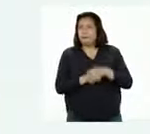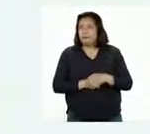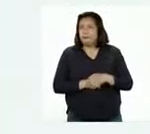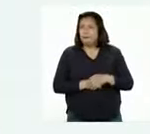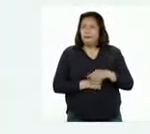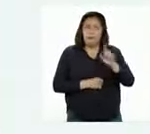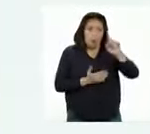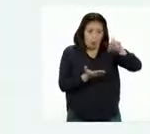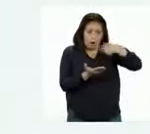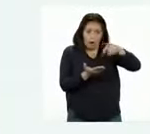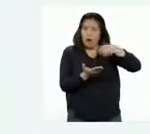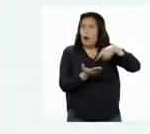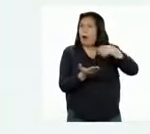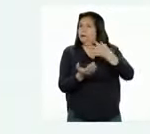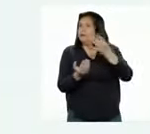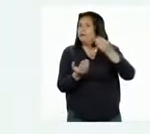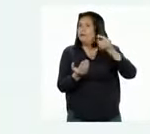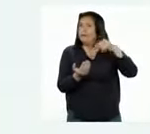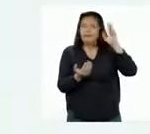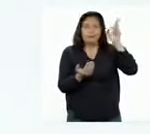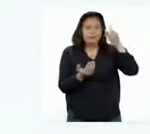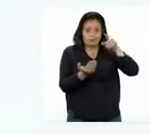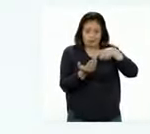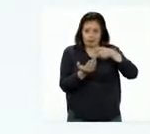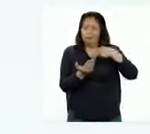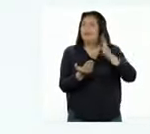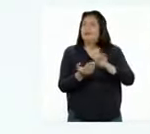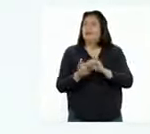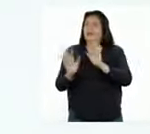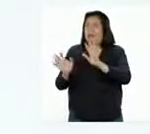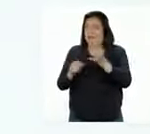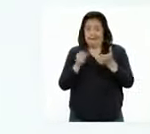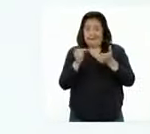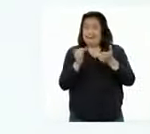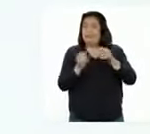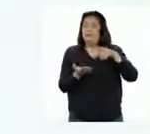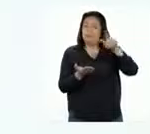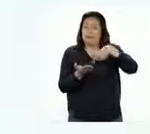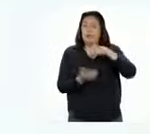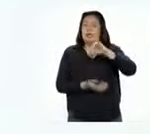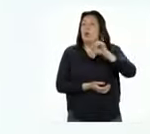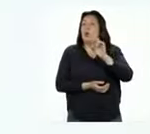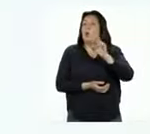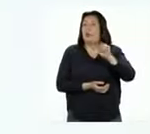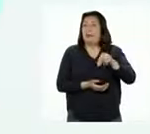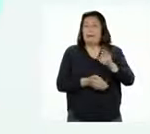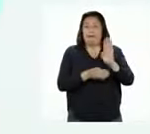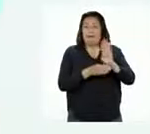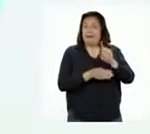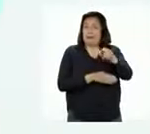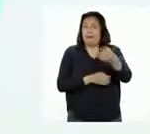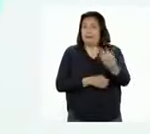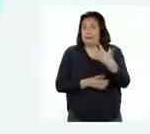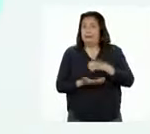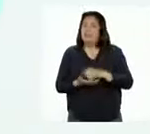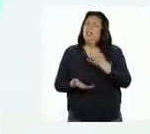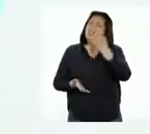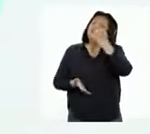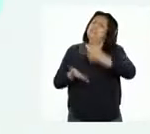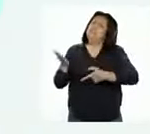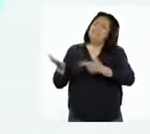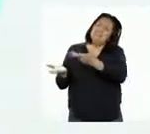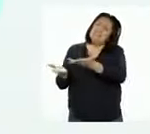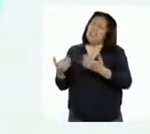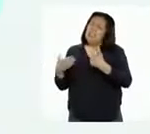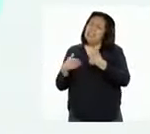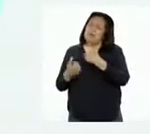Estamos recibiendo muchos mensajes, profesora. ¡Uy! Aquí tenemos un mensaje de Juan desde Breña. Y él nos dice, ¿qué tipo de animal es